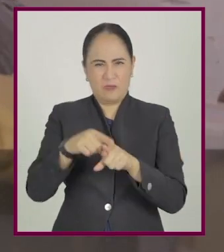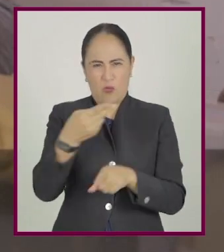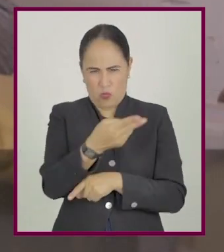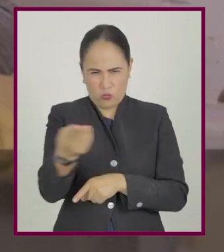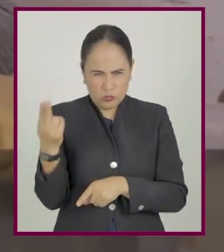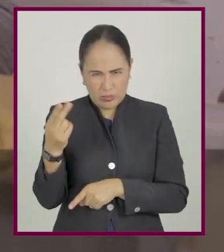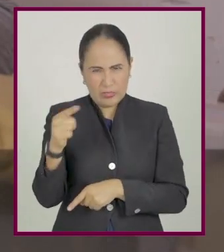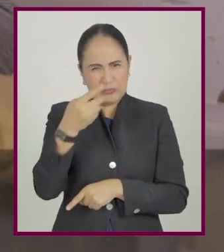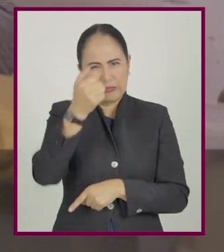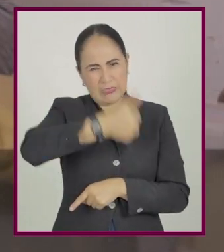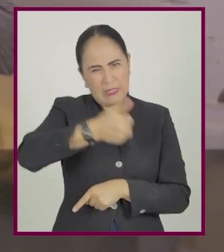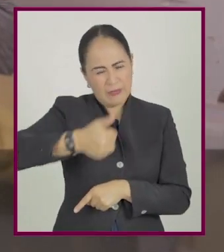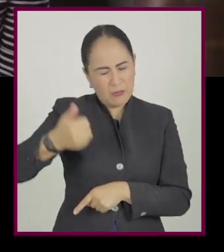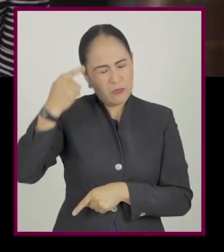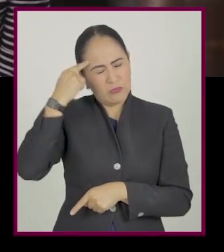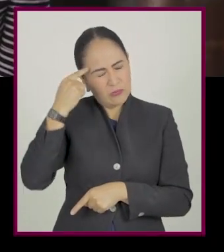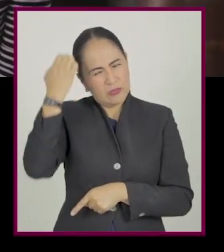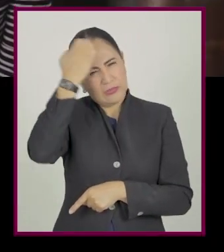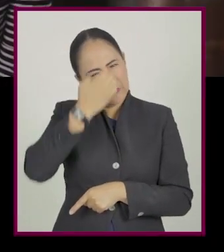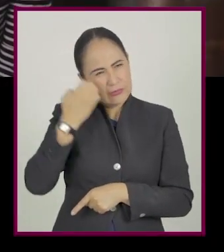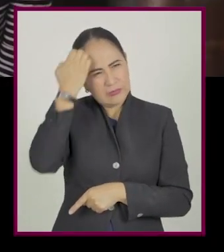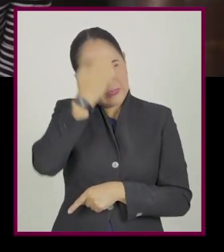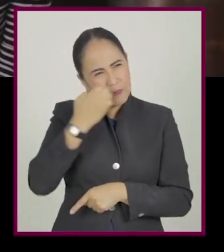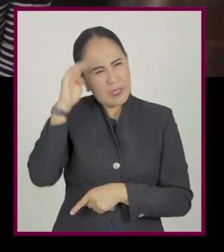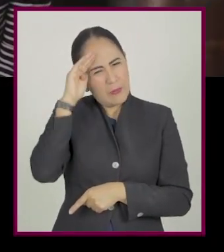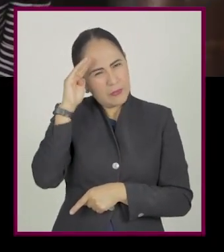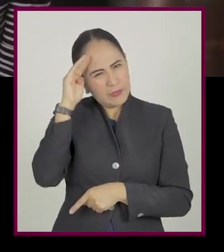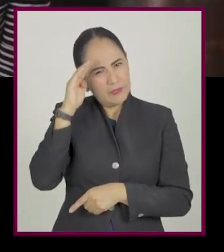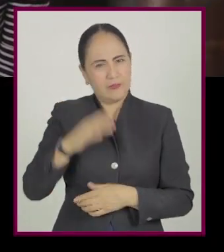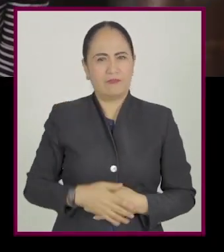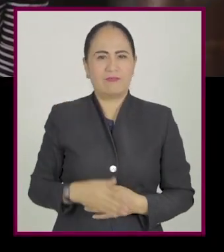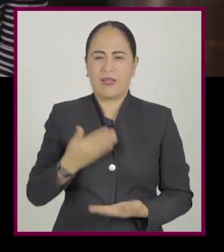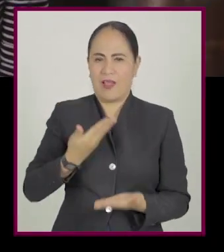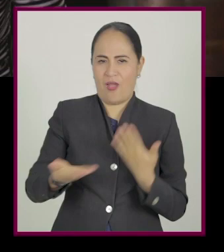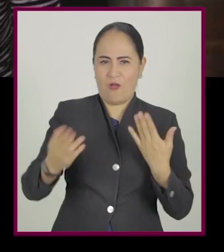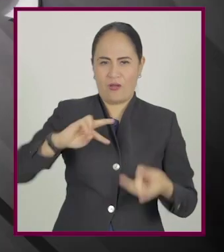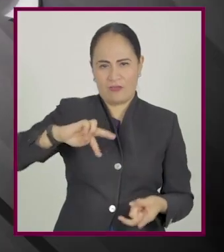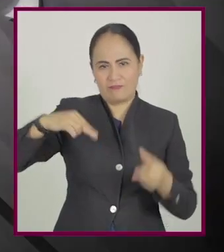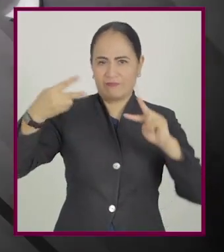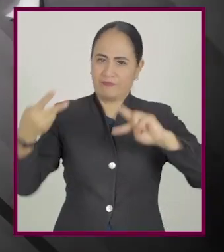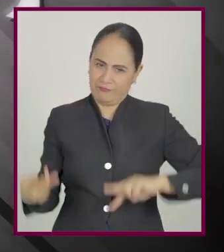autodiagnóstico de su memoria. Sitla, ahora me toca preguntarte.